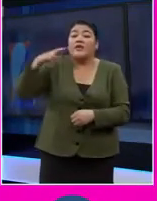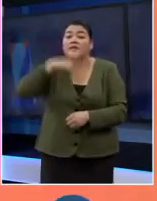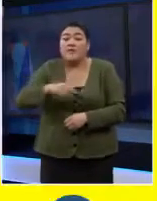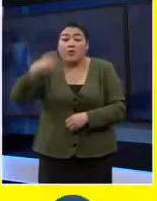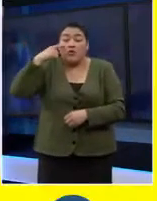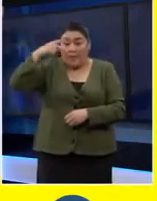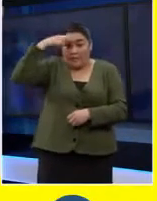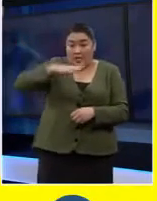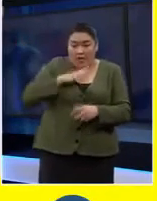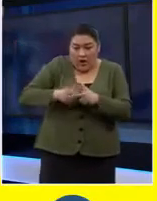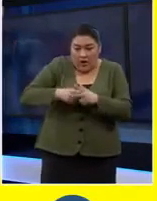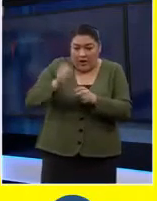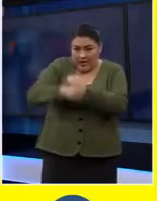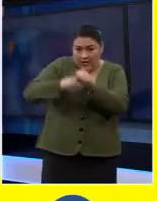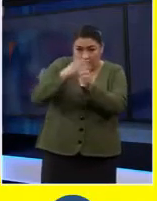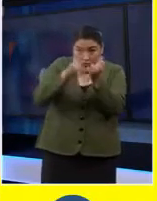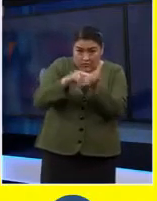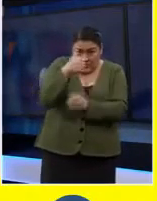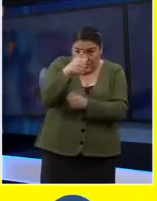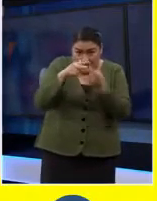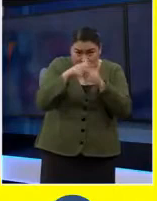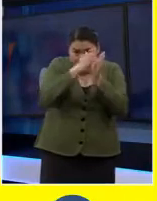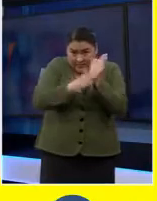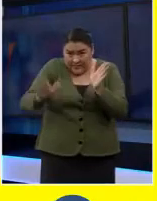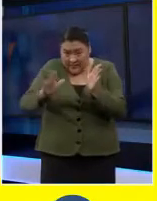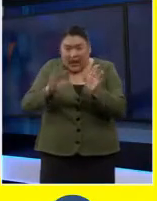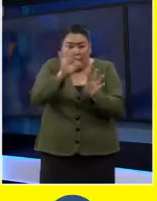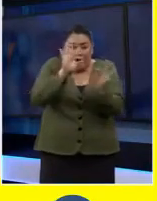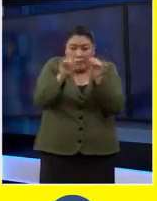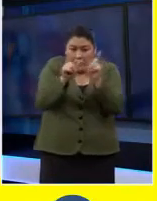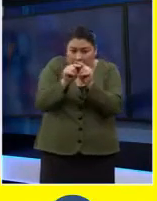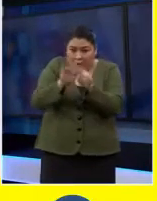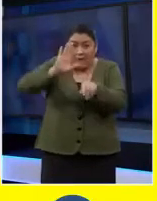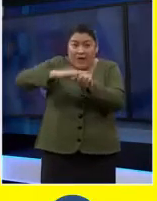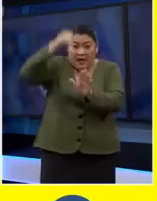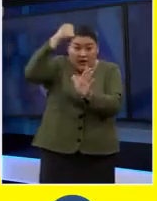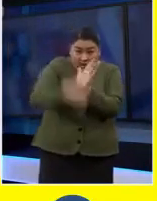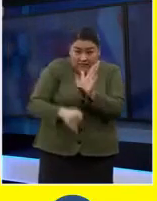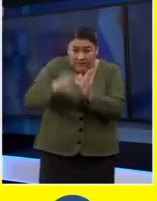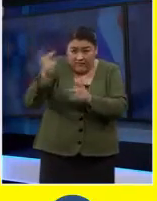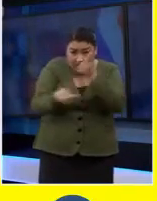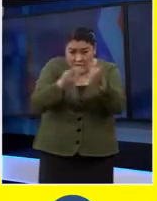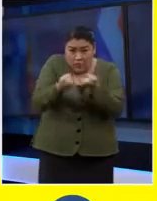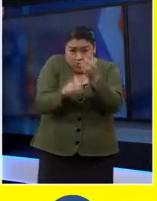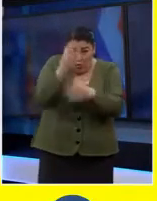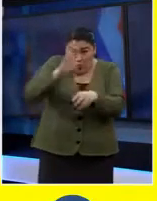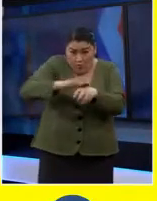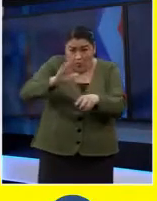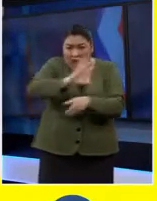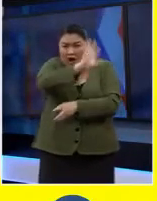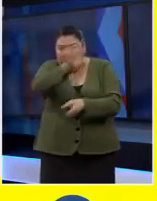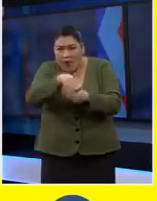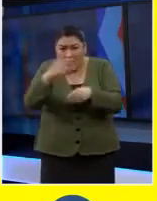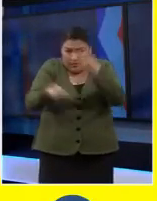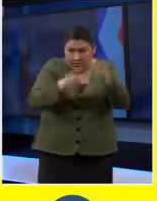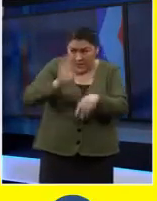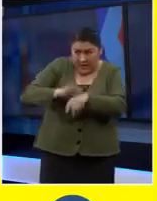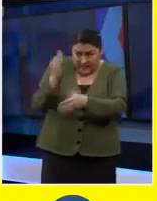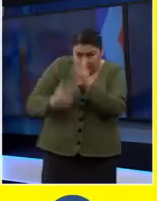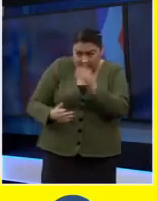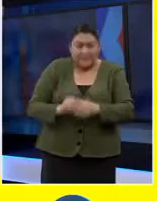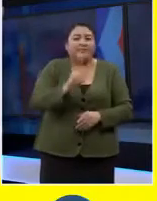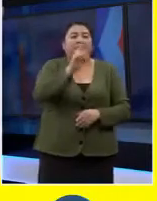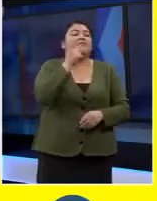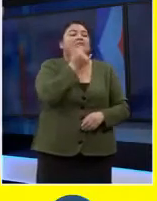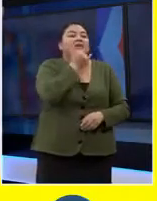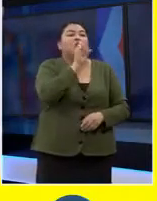tiene un censo desde el 2006 que dice que está subrepresentado. ¿Se necesitaría que se hiciera un censo nuevo que incluyera, digamos, nuevas preguntas? El censo del